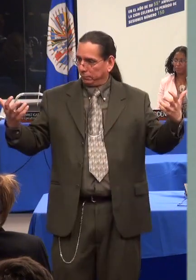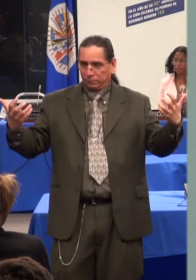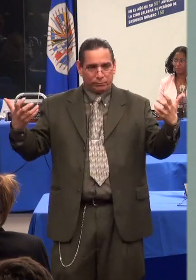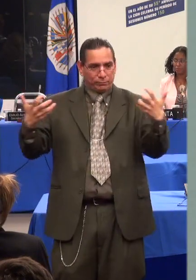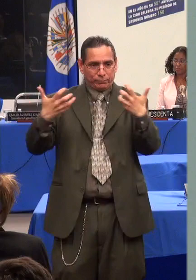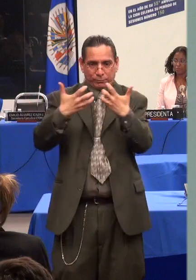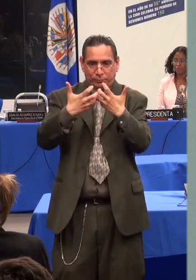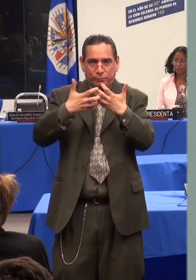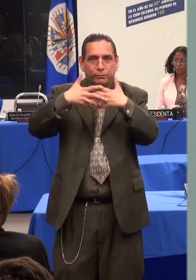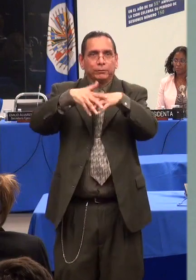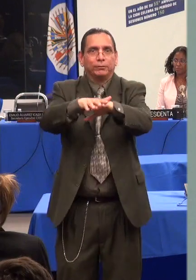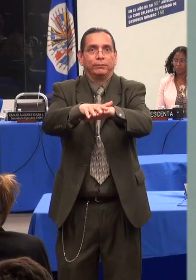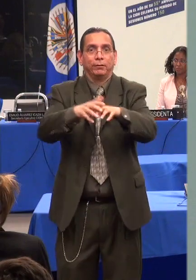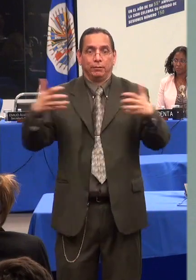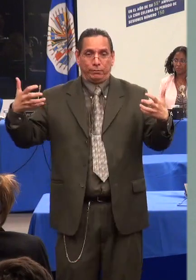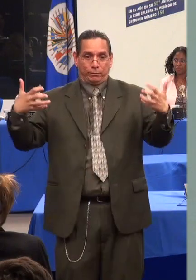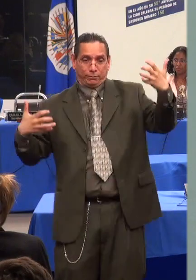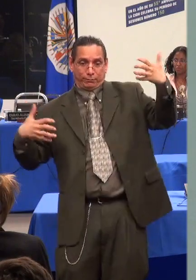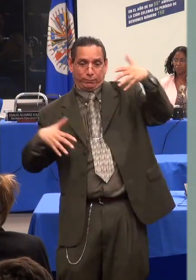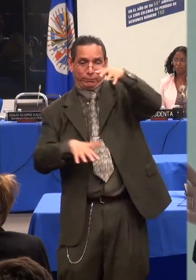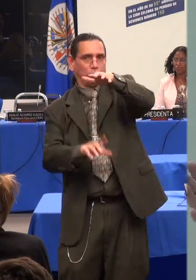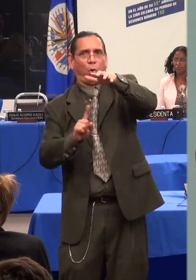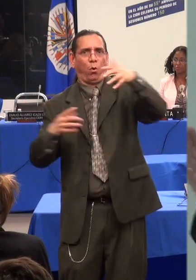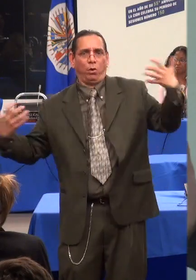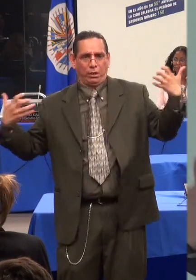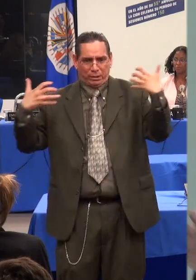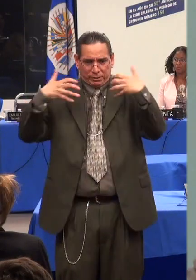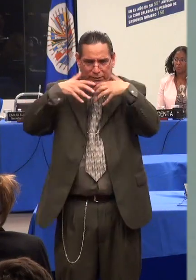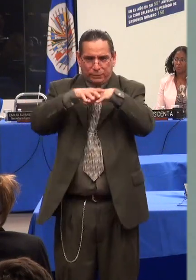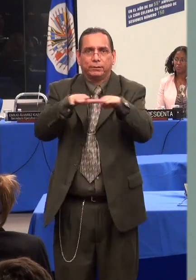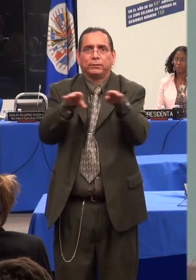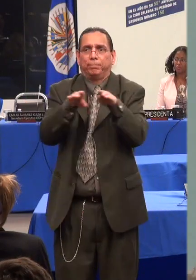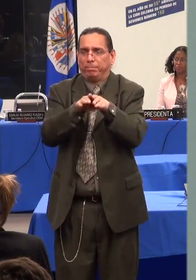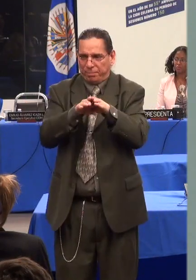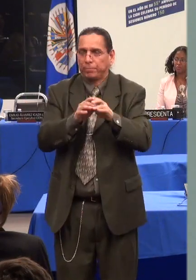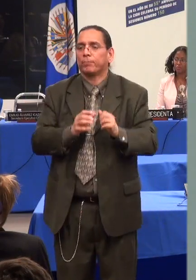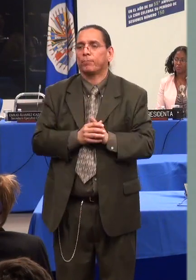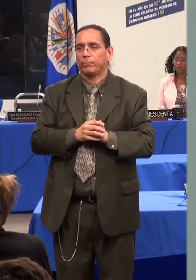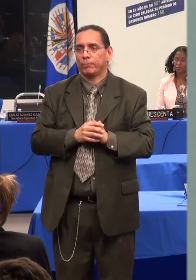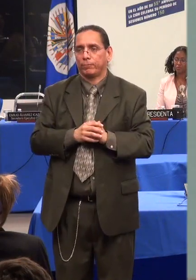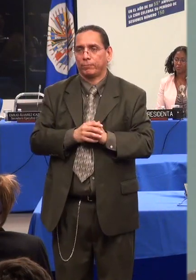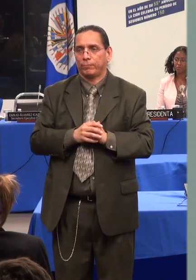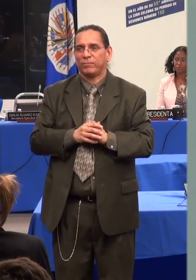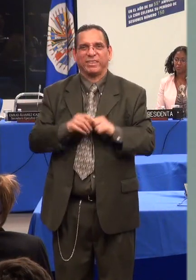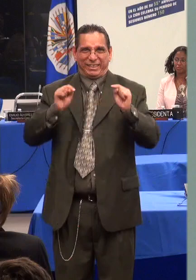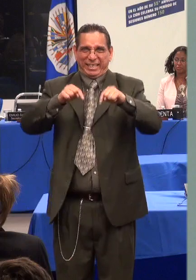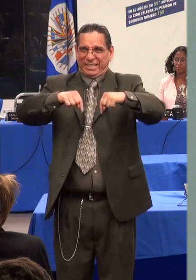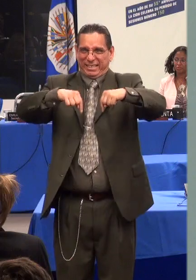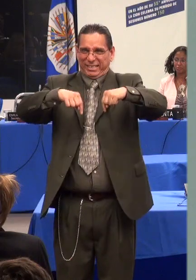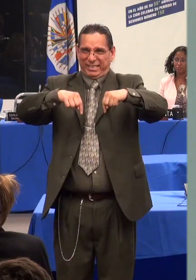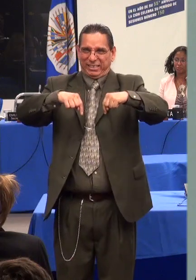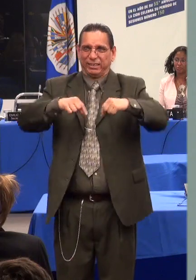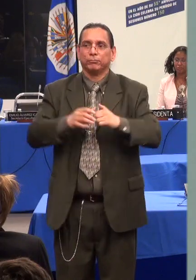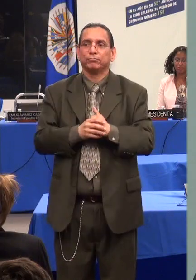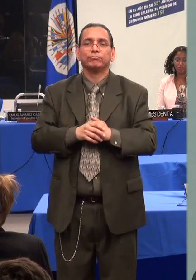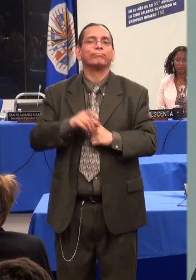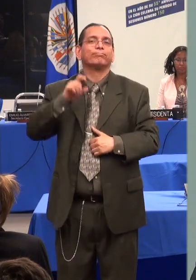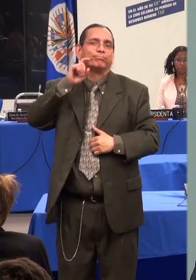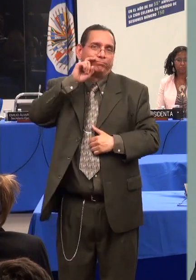Todo esto encaminado a lo que ya también destacaba Andrea en su intervención de